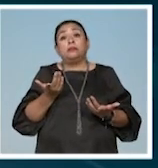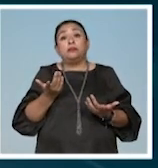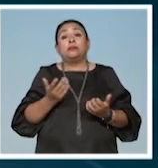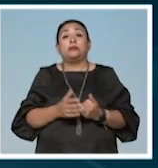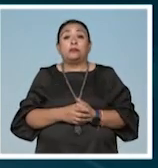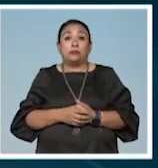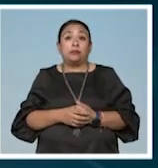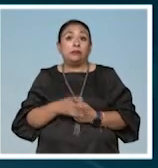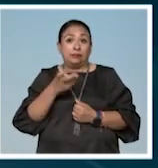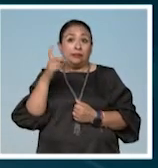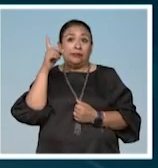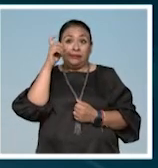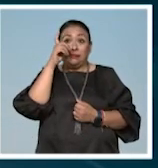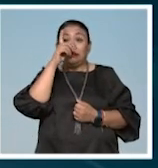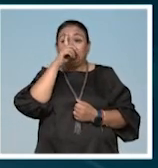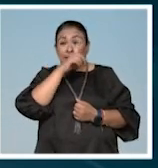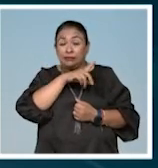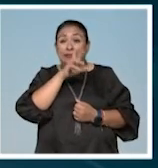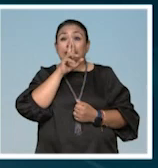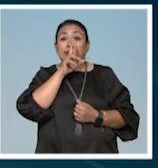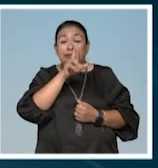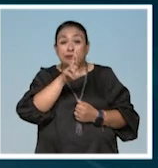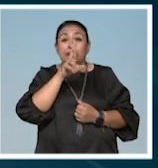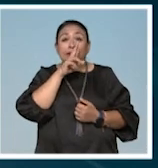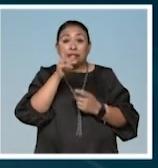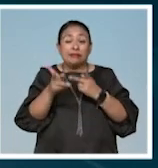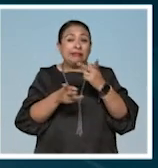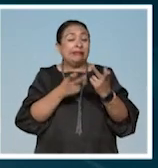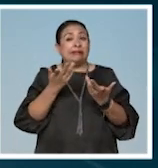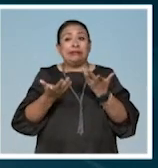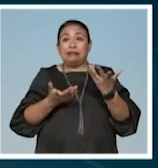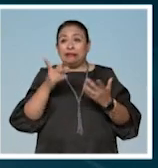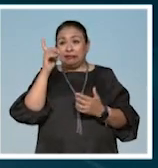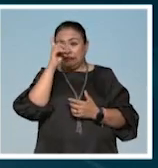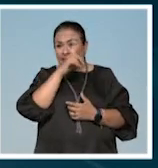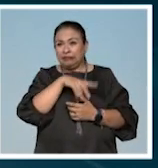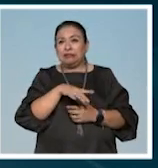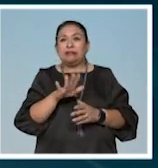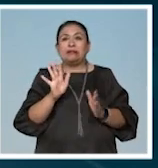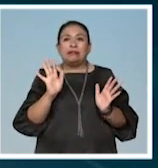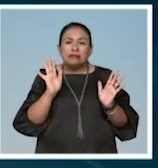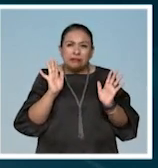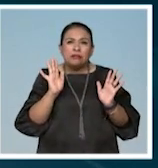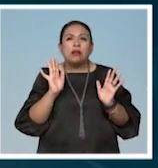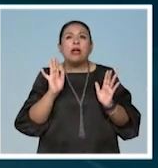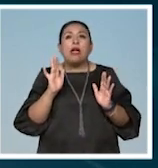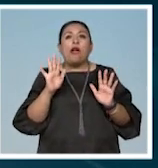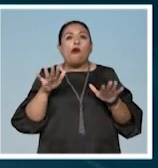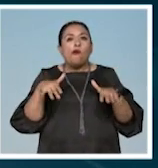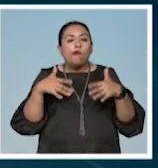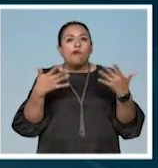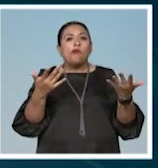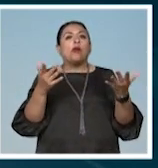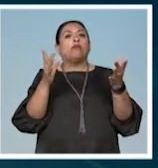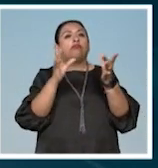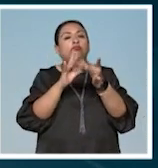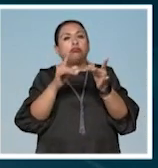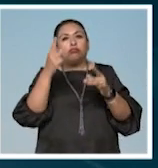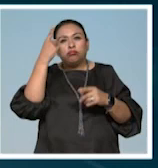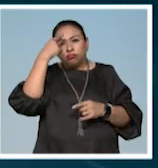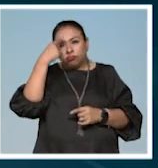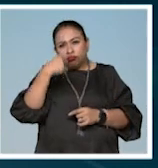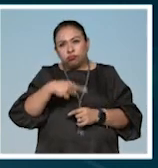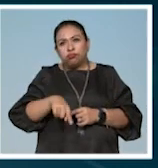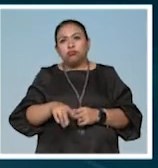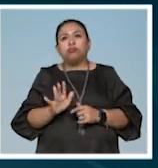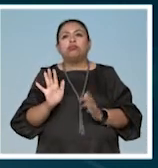es muy difícil llegar a contestar esas preguntas el simple hecho de ponerlas allá afuera para que nos